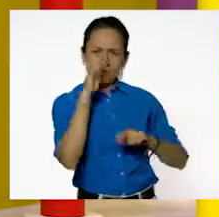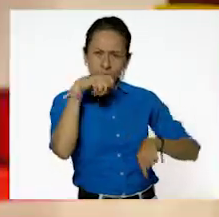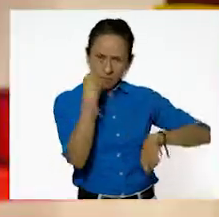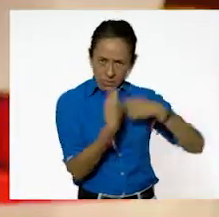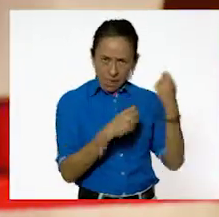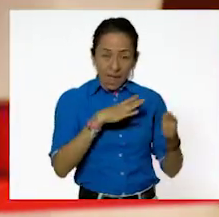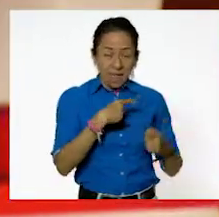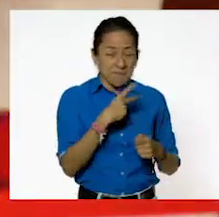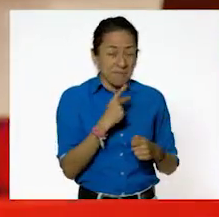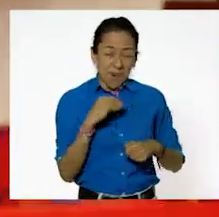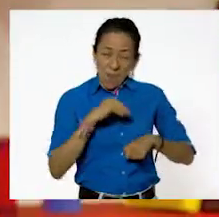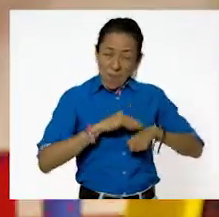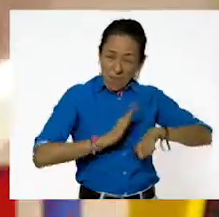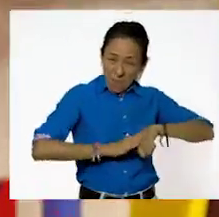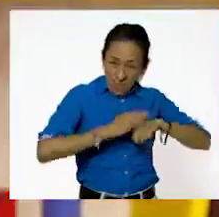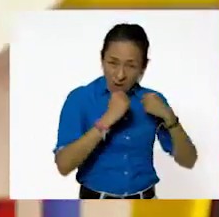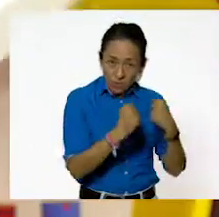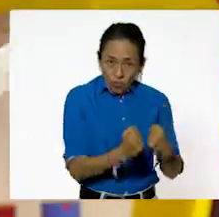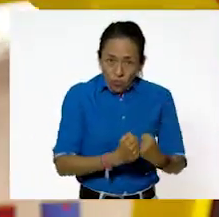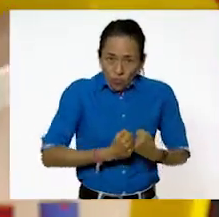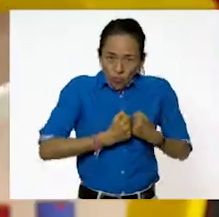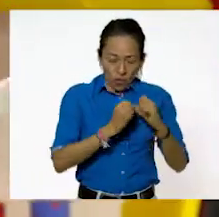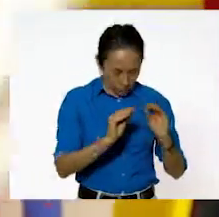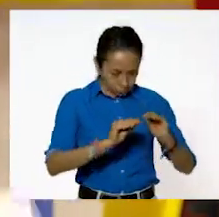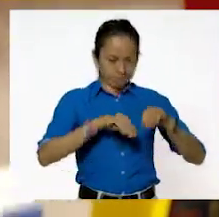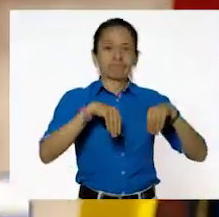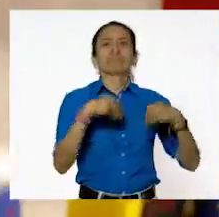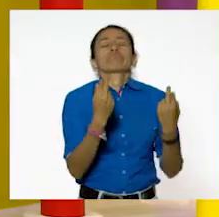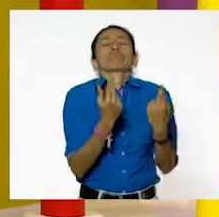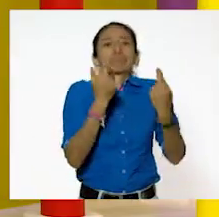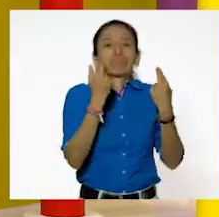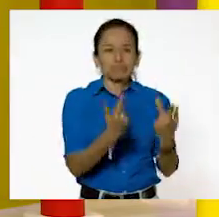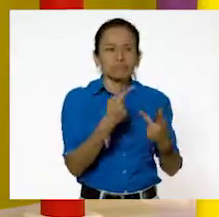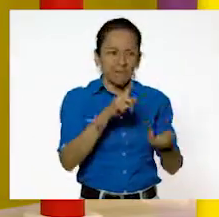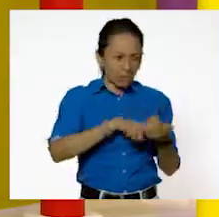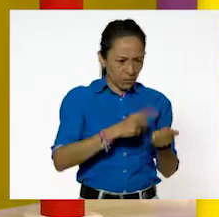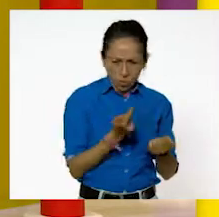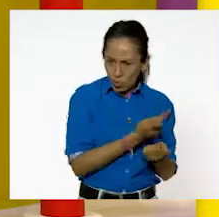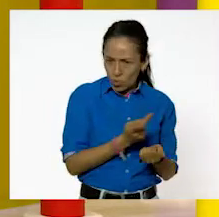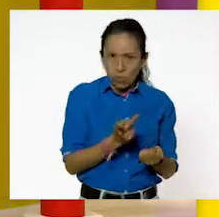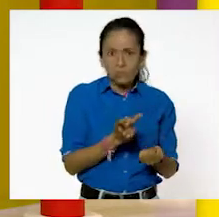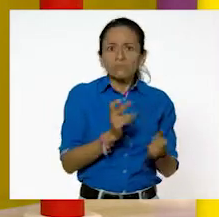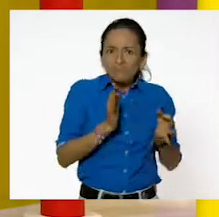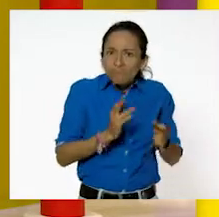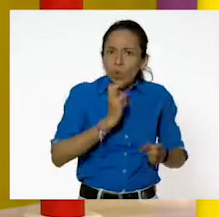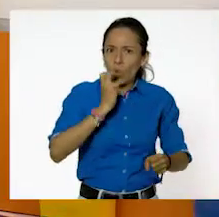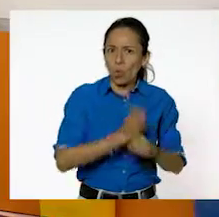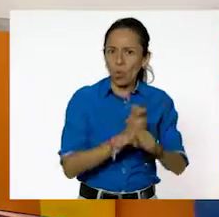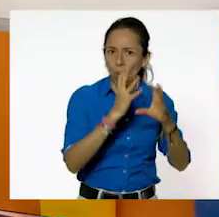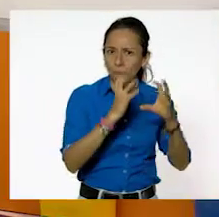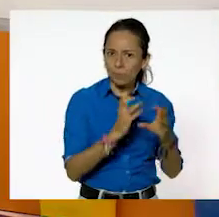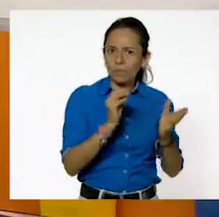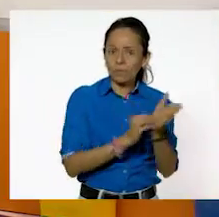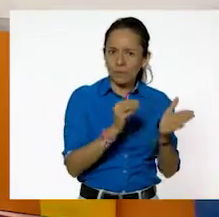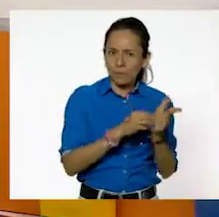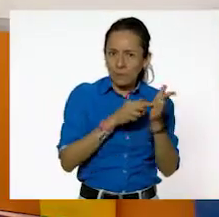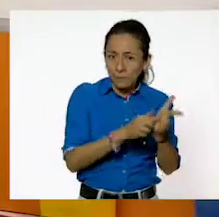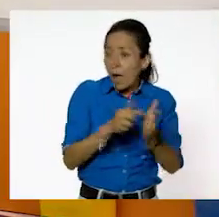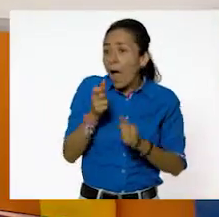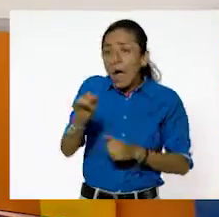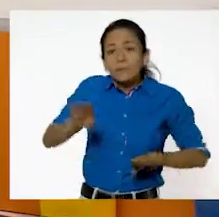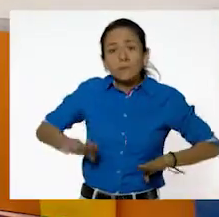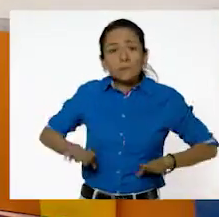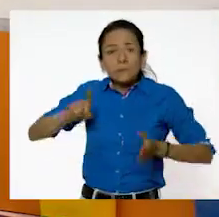fuerza. ¡Ay! Aquí lo tengo, pero siguen siendo sólidos. Es una característica importante que tienen los